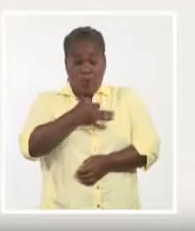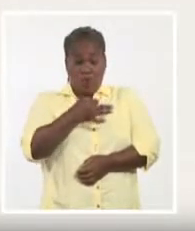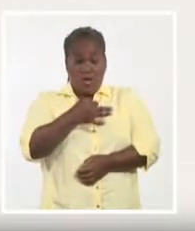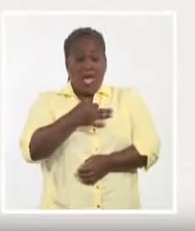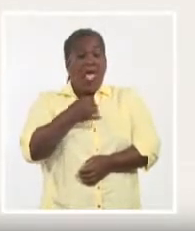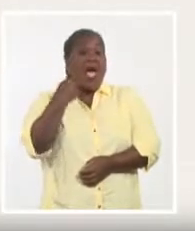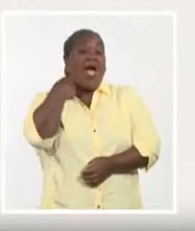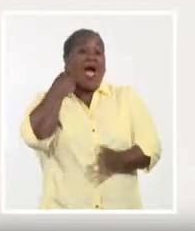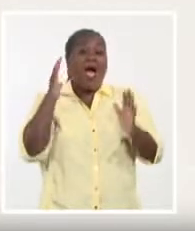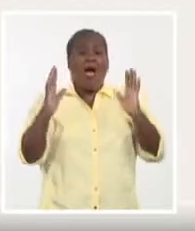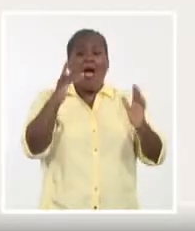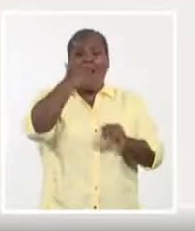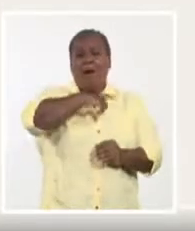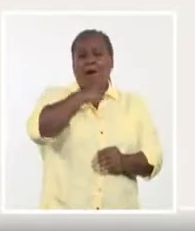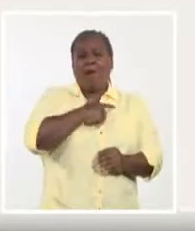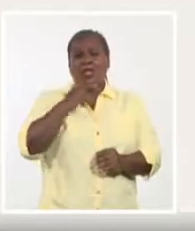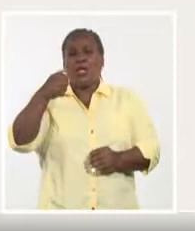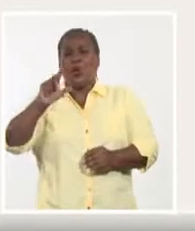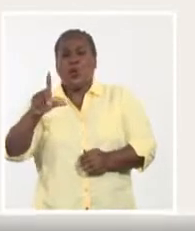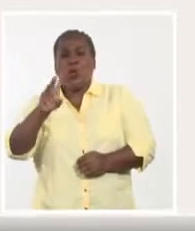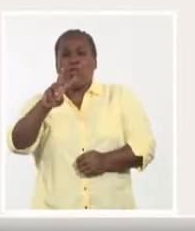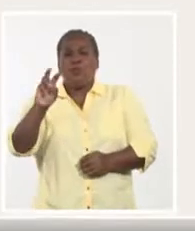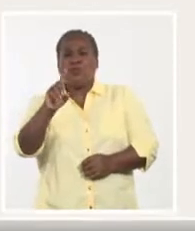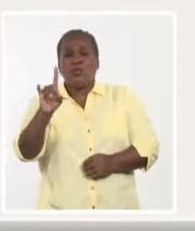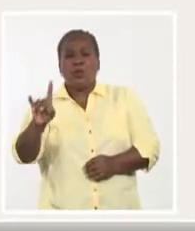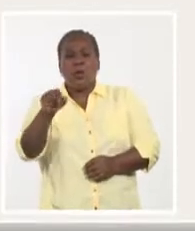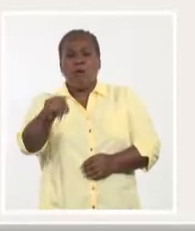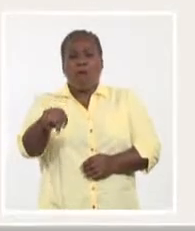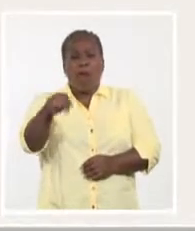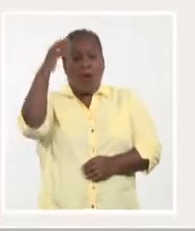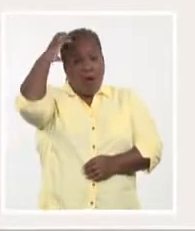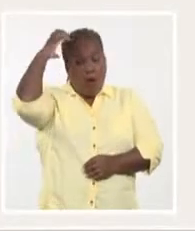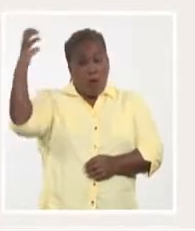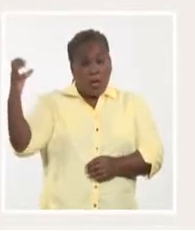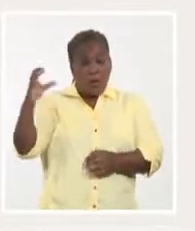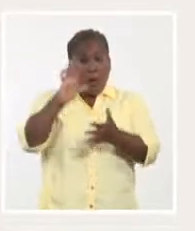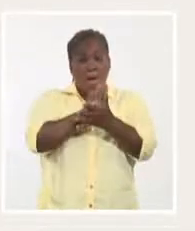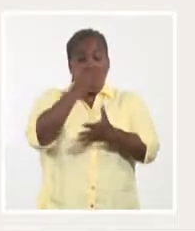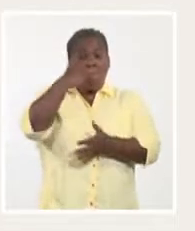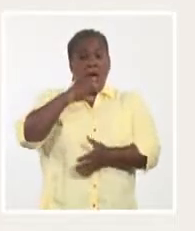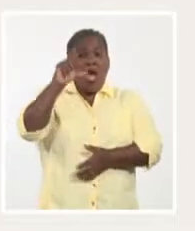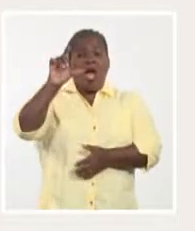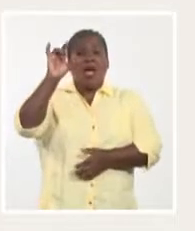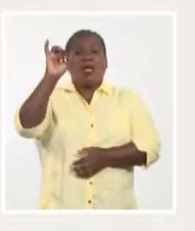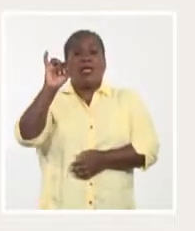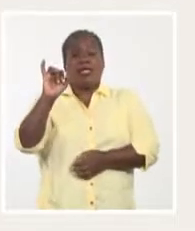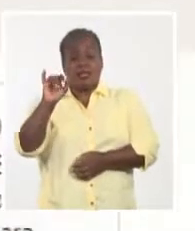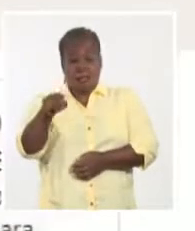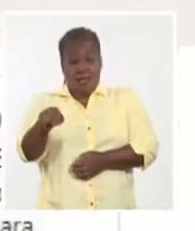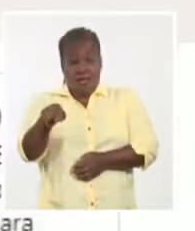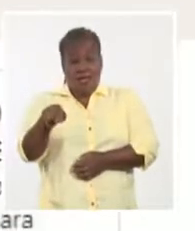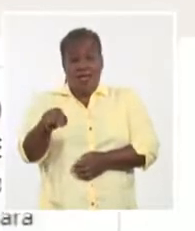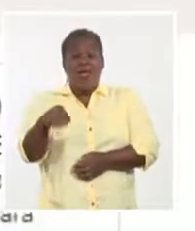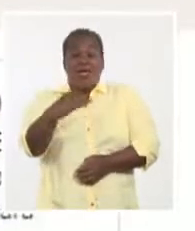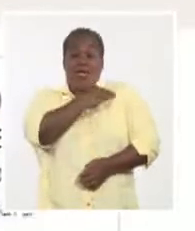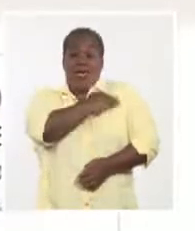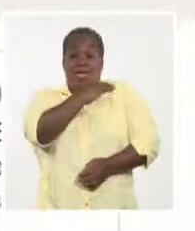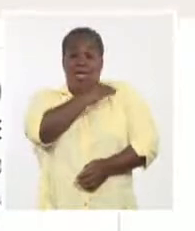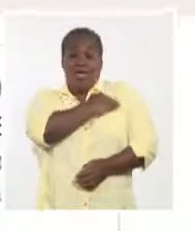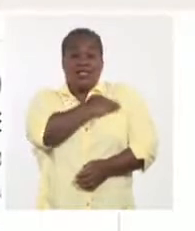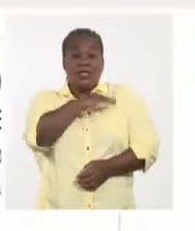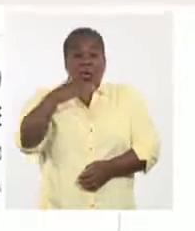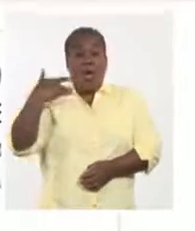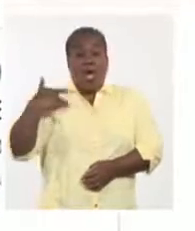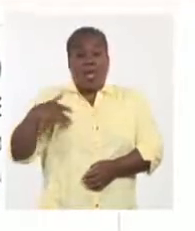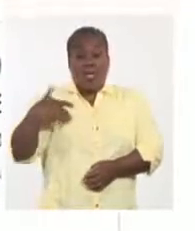julio de 2019, durante el gobierno neoliberal de Mauricio Macri, el ejército argentino realizó siete